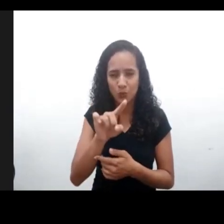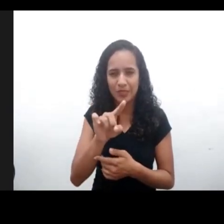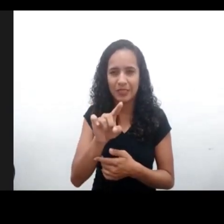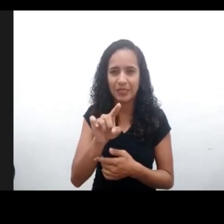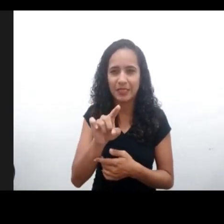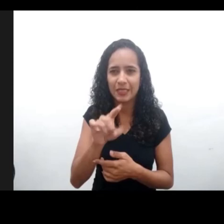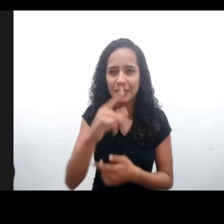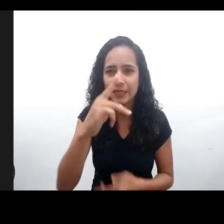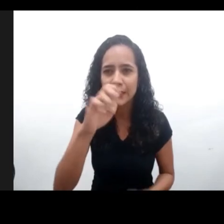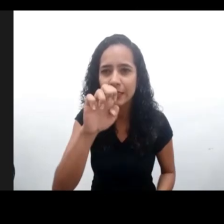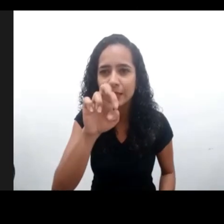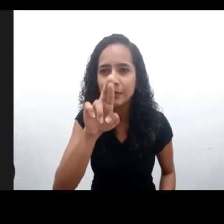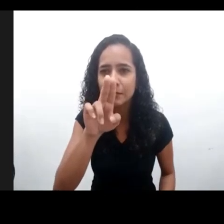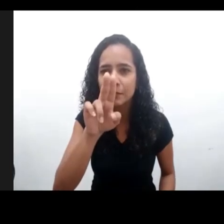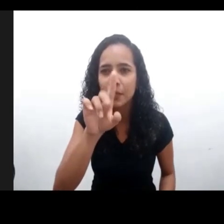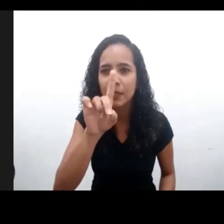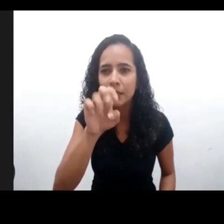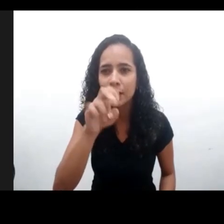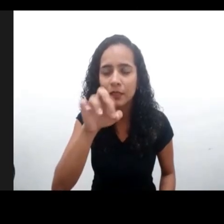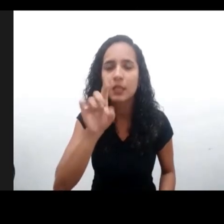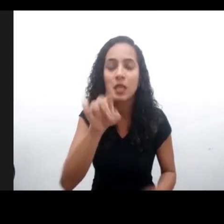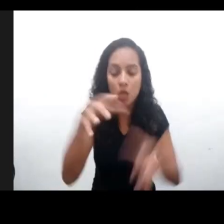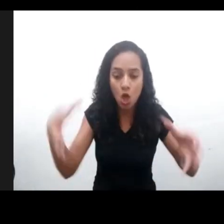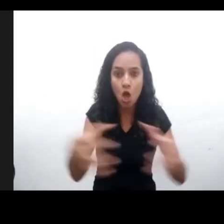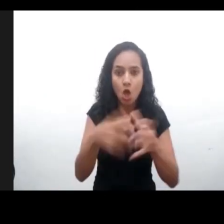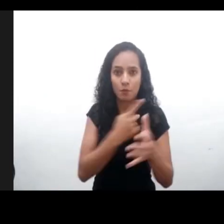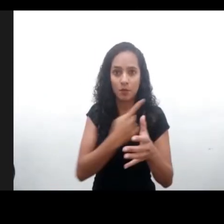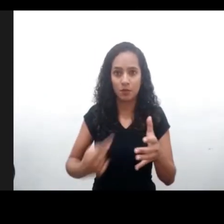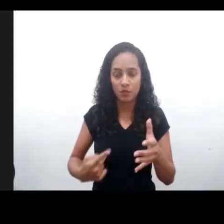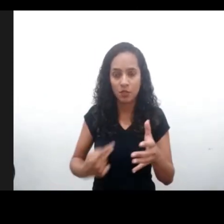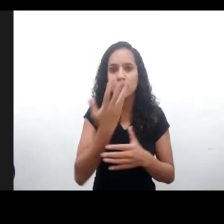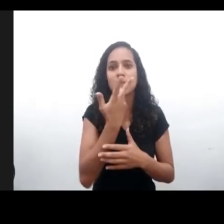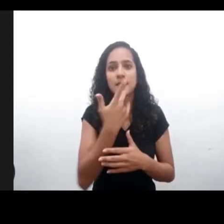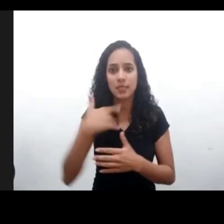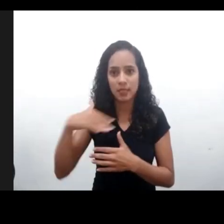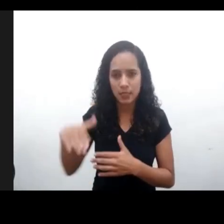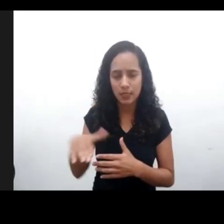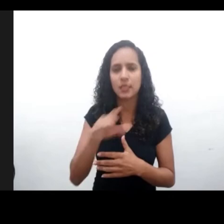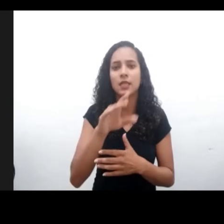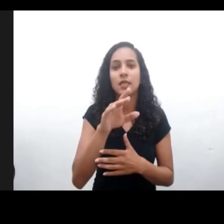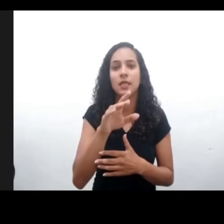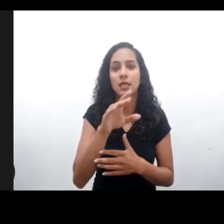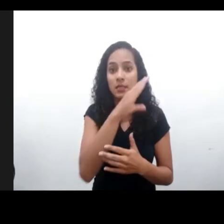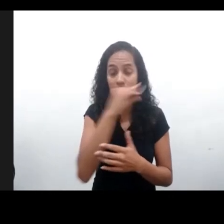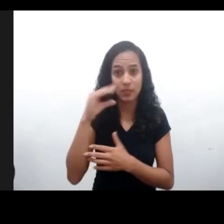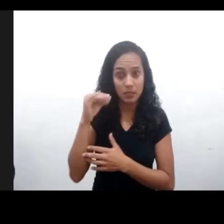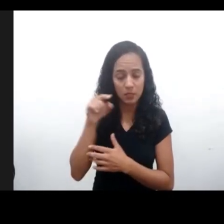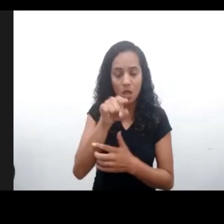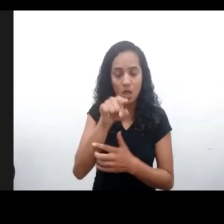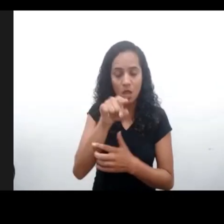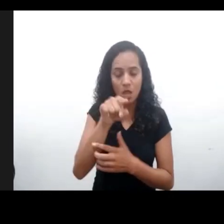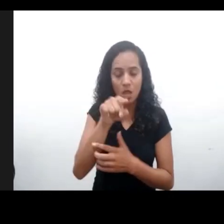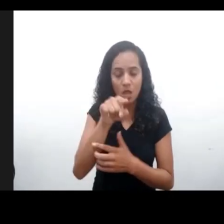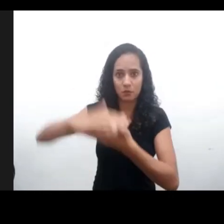Uruguay, en mi escritorio, frente a mi computadora, y detrás tengo un cuadro que tiene una fotografía de